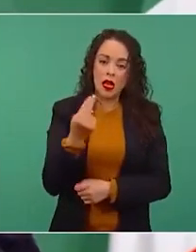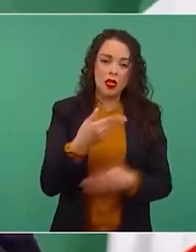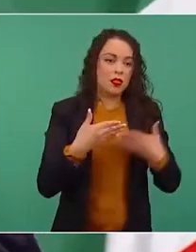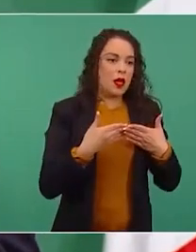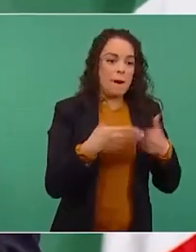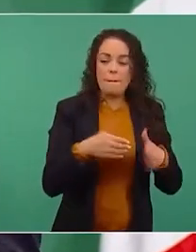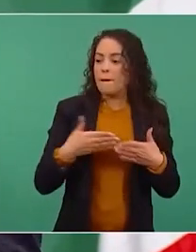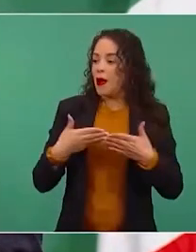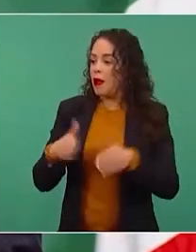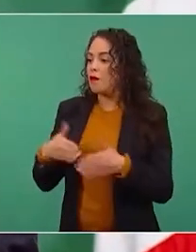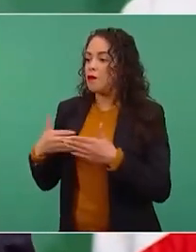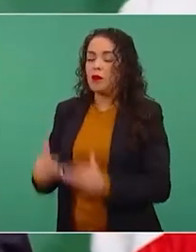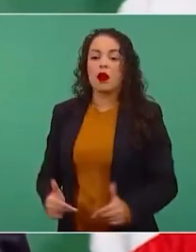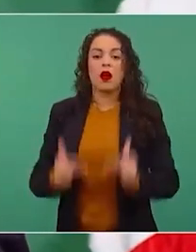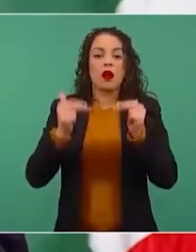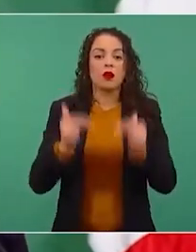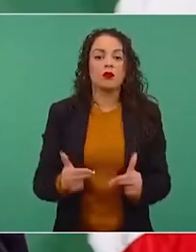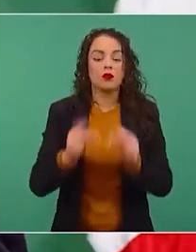industria eléctrica.